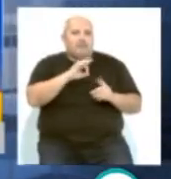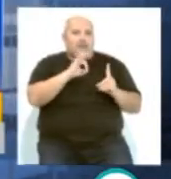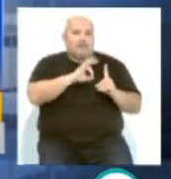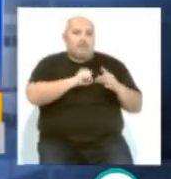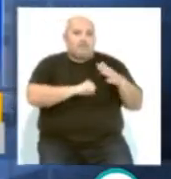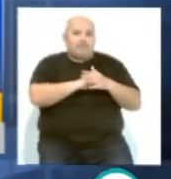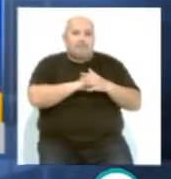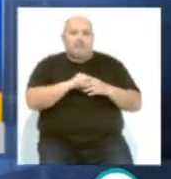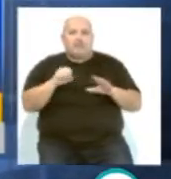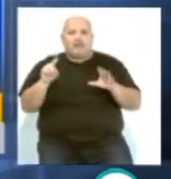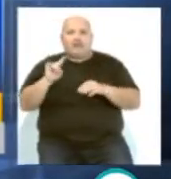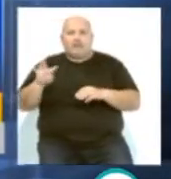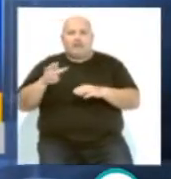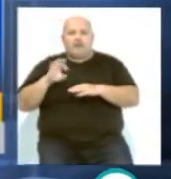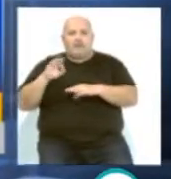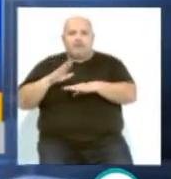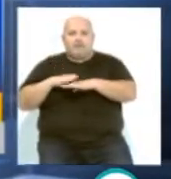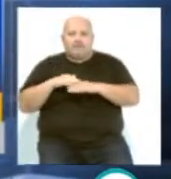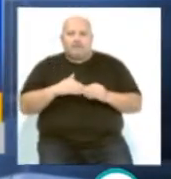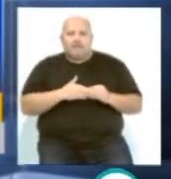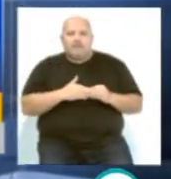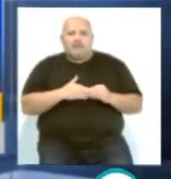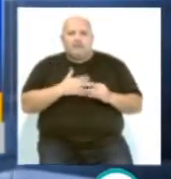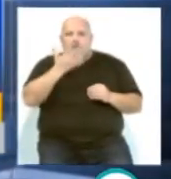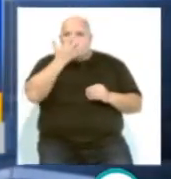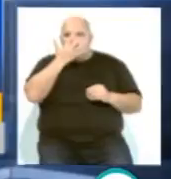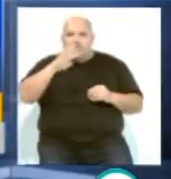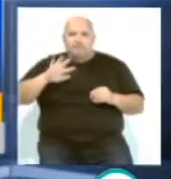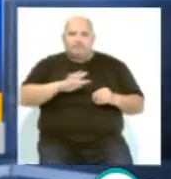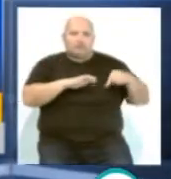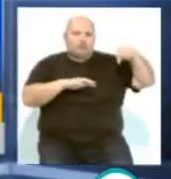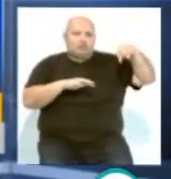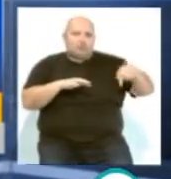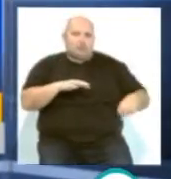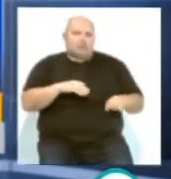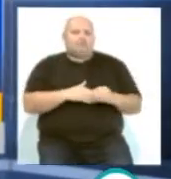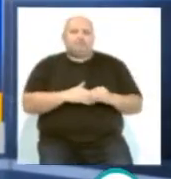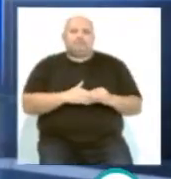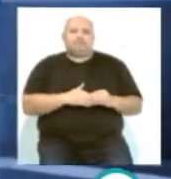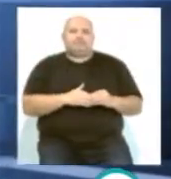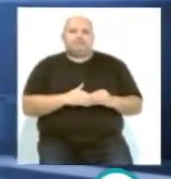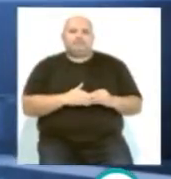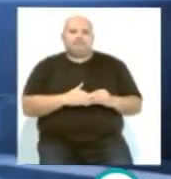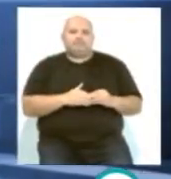grados de máxima y los 14 grados de mínima. Los vientos serán del suroeste en el litoral.